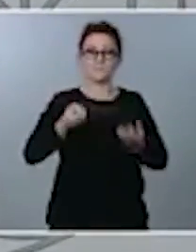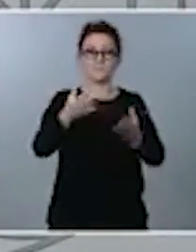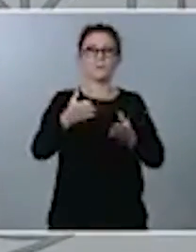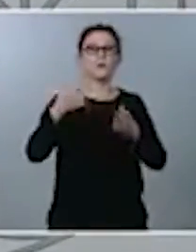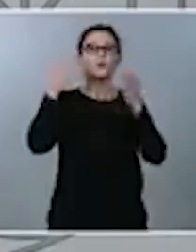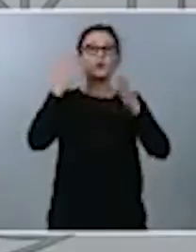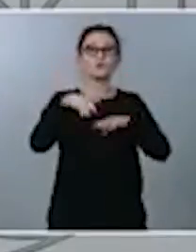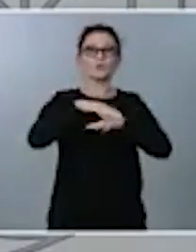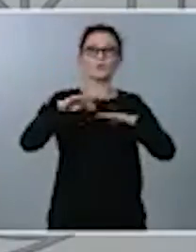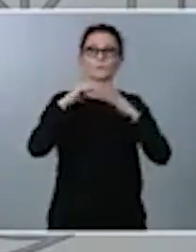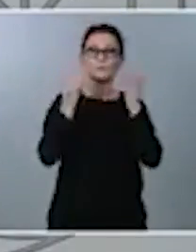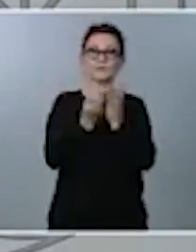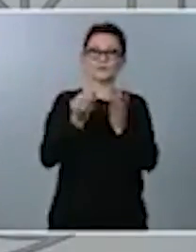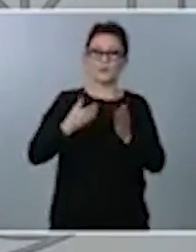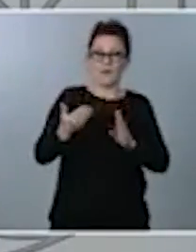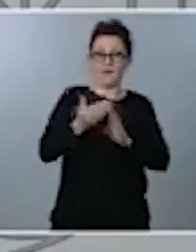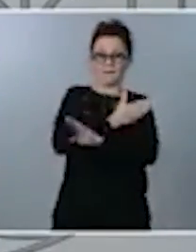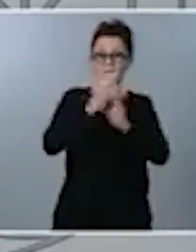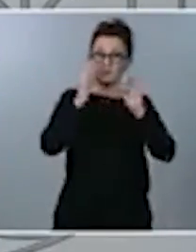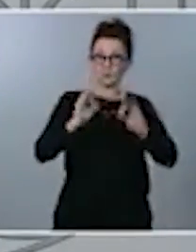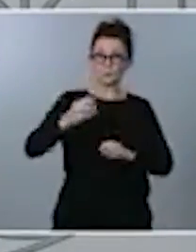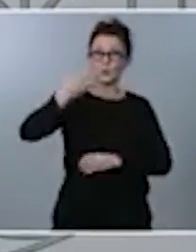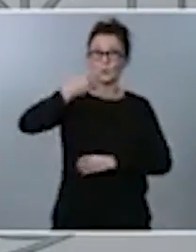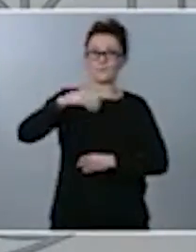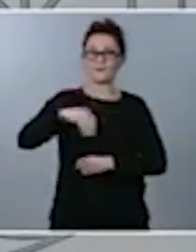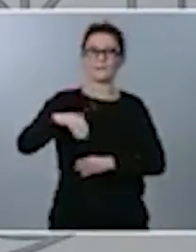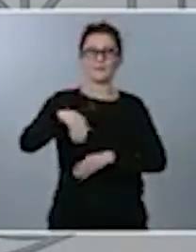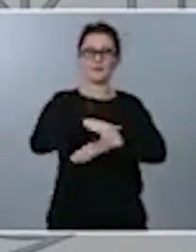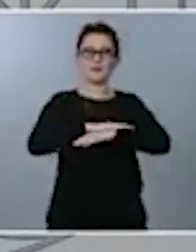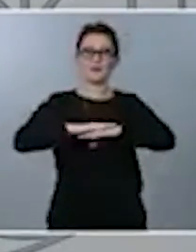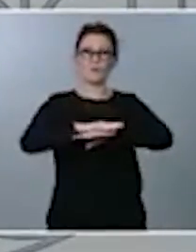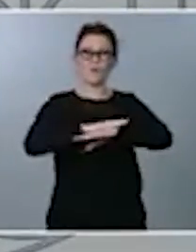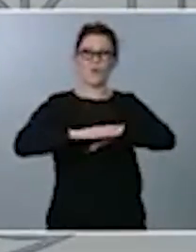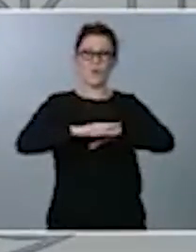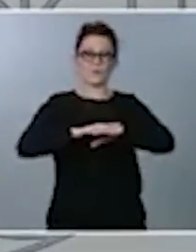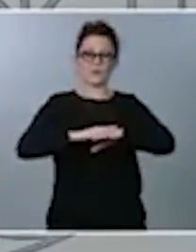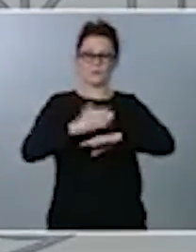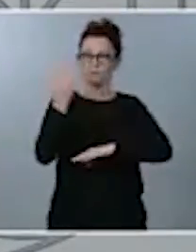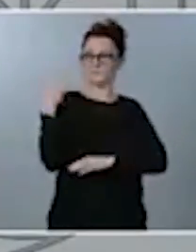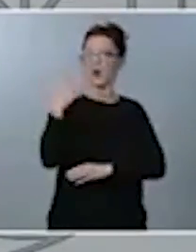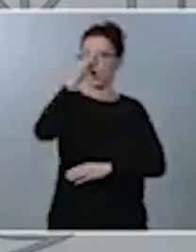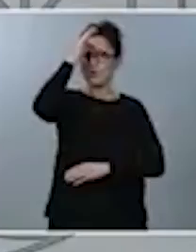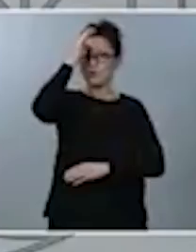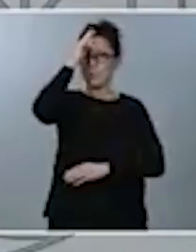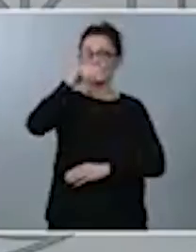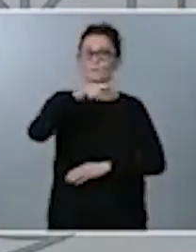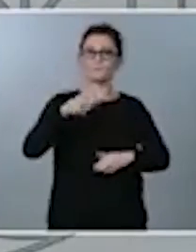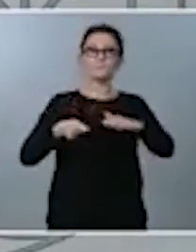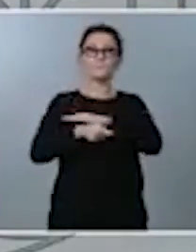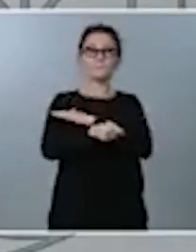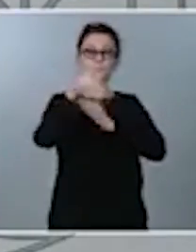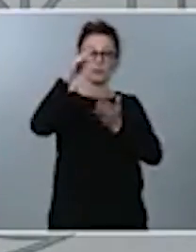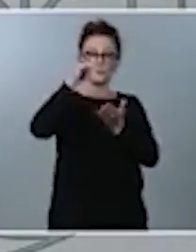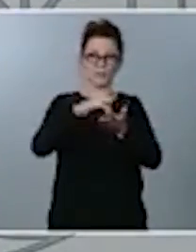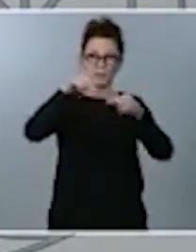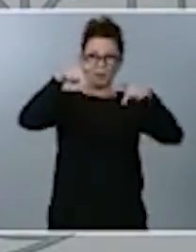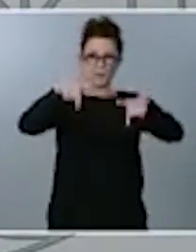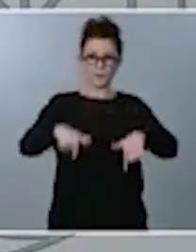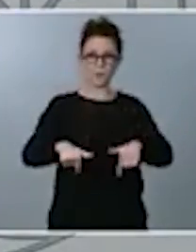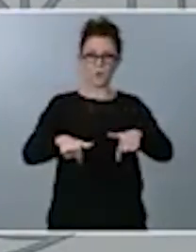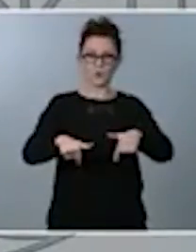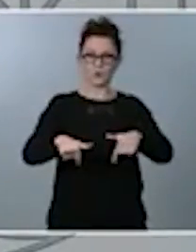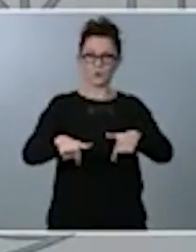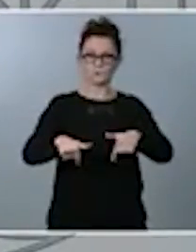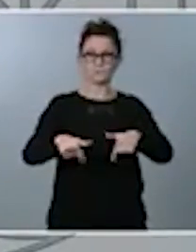adelantó justamente el presidente del Gobierno en el pasado domingo, ha solicitado en el día de hoy al Congreso de los